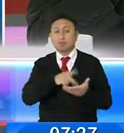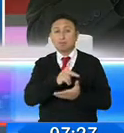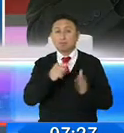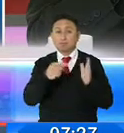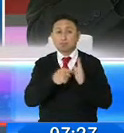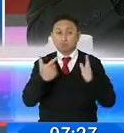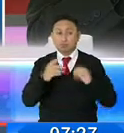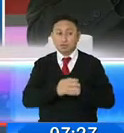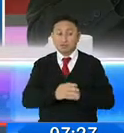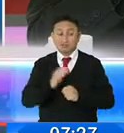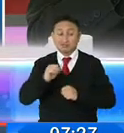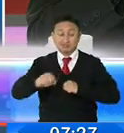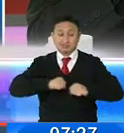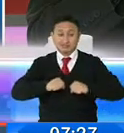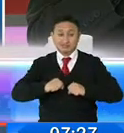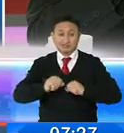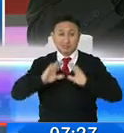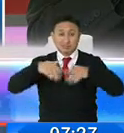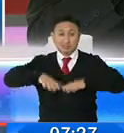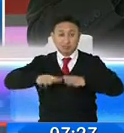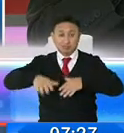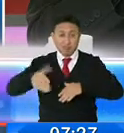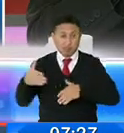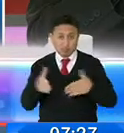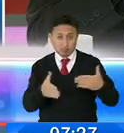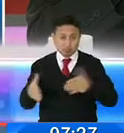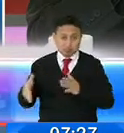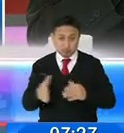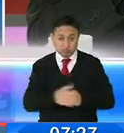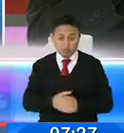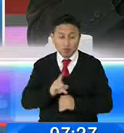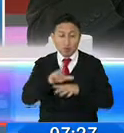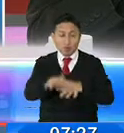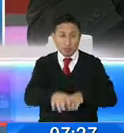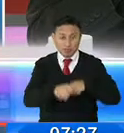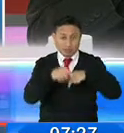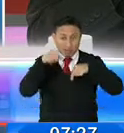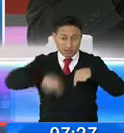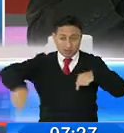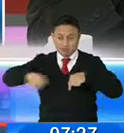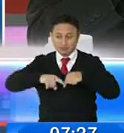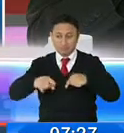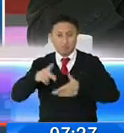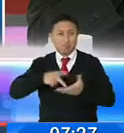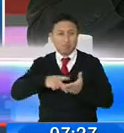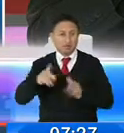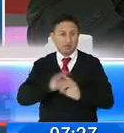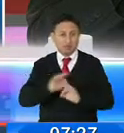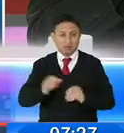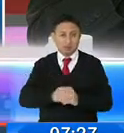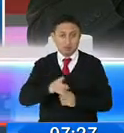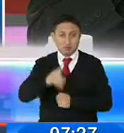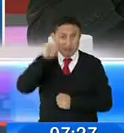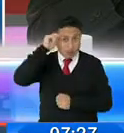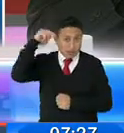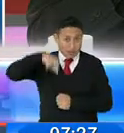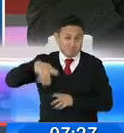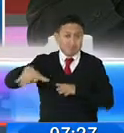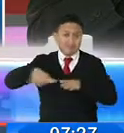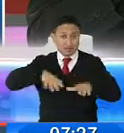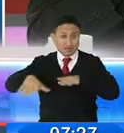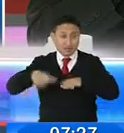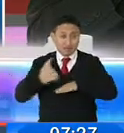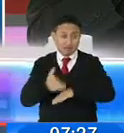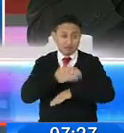acuícola, aquellos contribuyentes con actividad agrícola, es decir, aquellas actividades que usted recordará, Roberto, en su